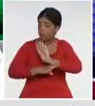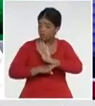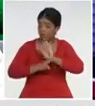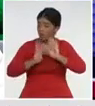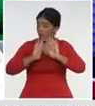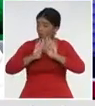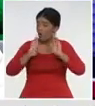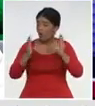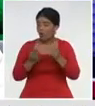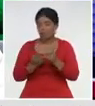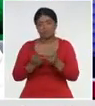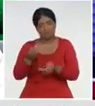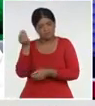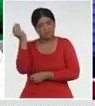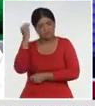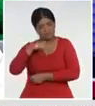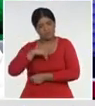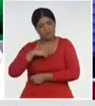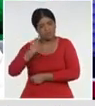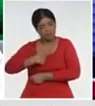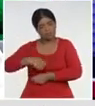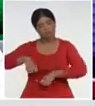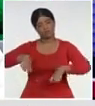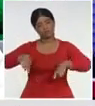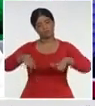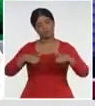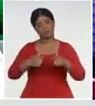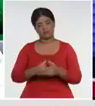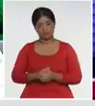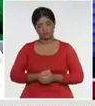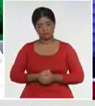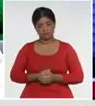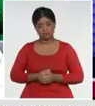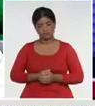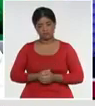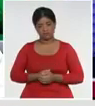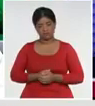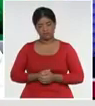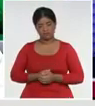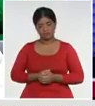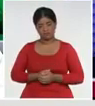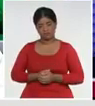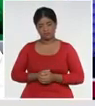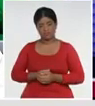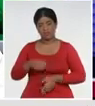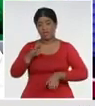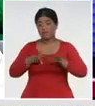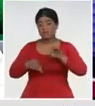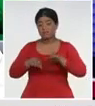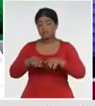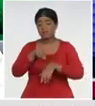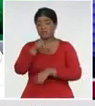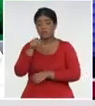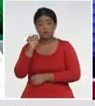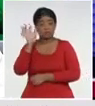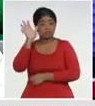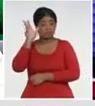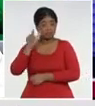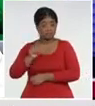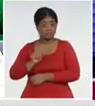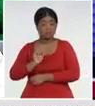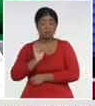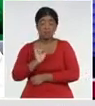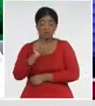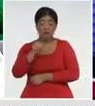conocemos, que tenemos que hacer, y que lamentablemente, un número de personas, no lo cumplimentan, y esta es la situación,